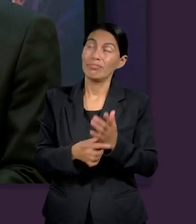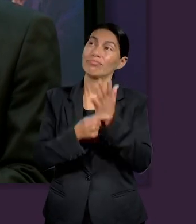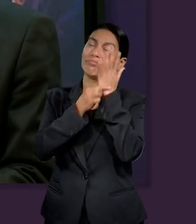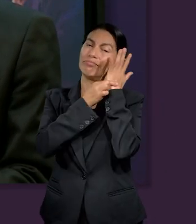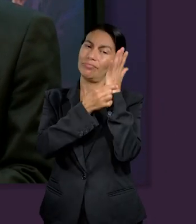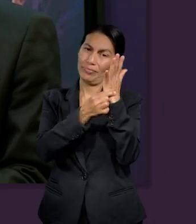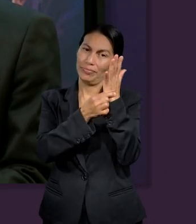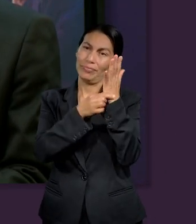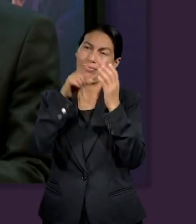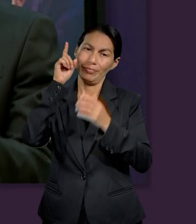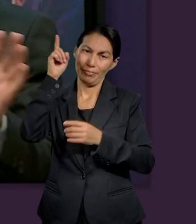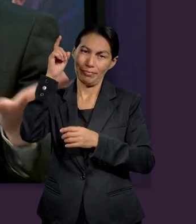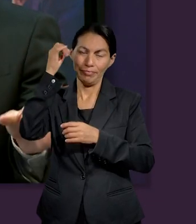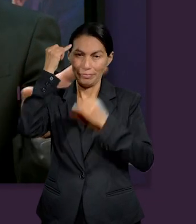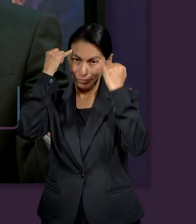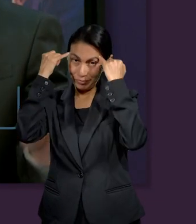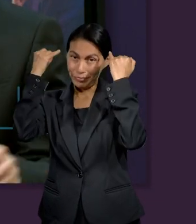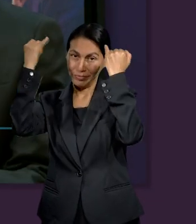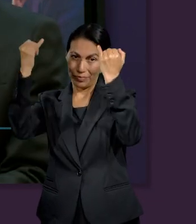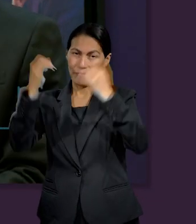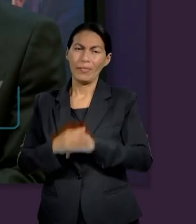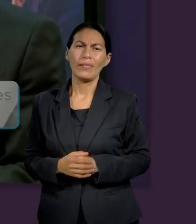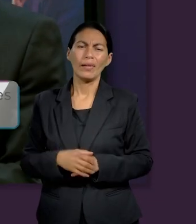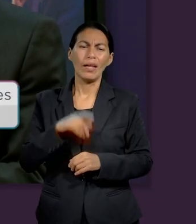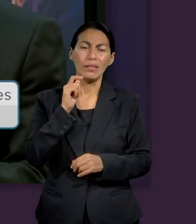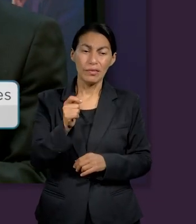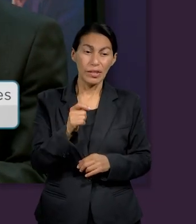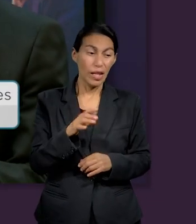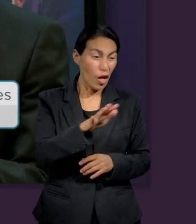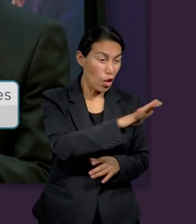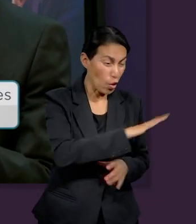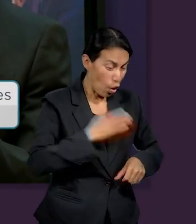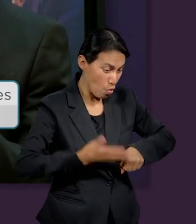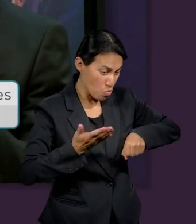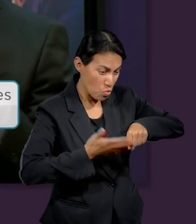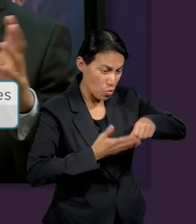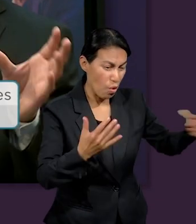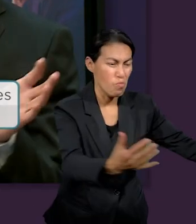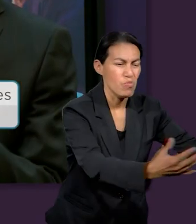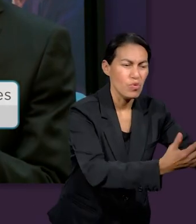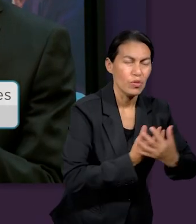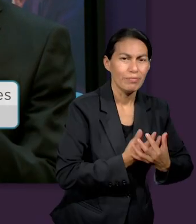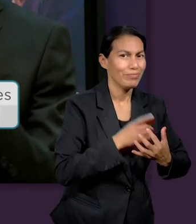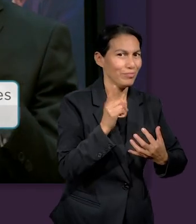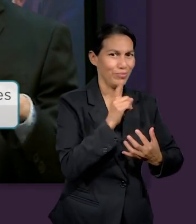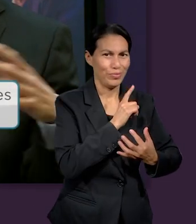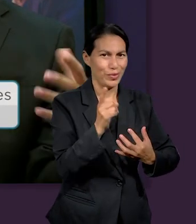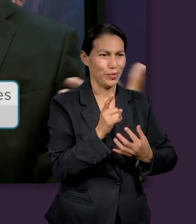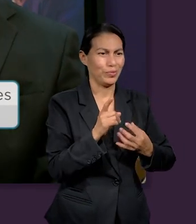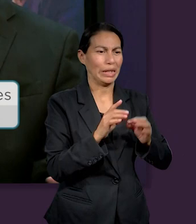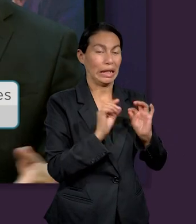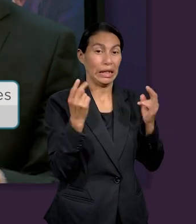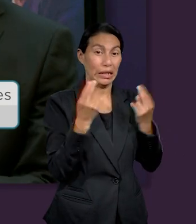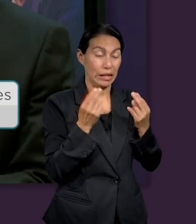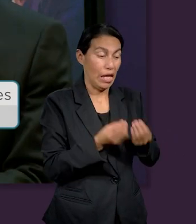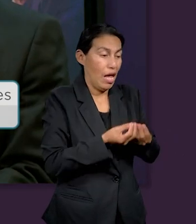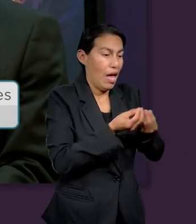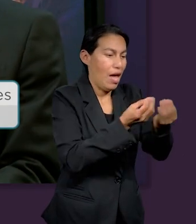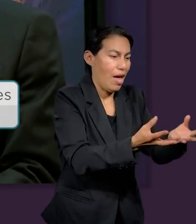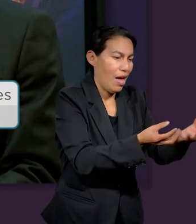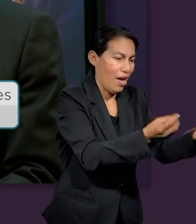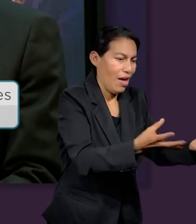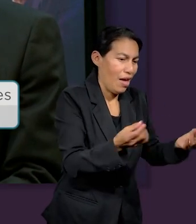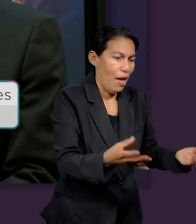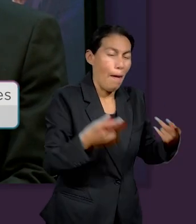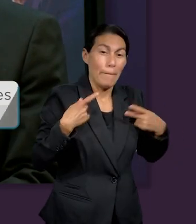de hacer provisión para los pobres, de no acaparar todo lo que Dios les está dando al pueblo, la